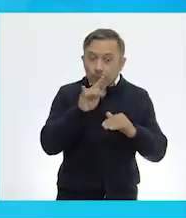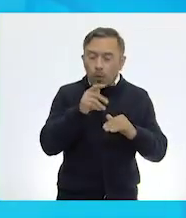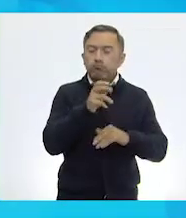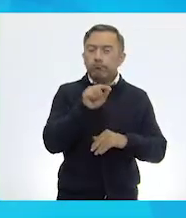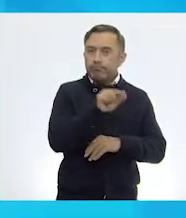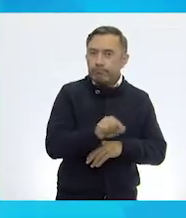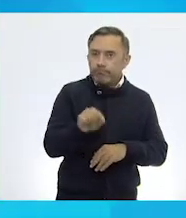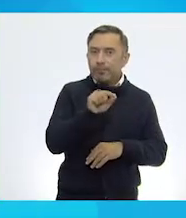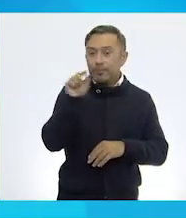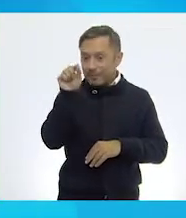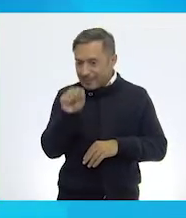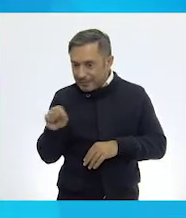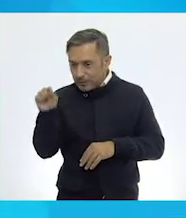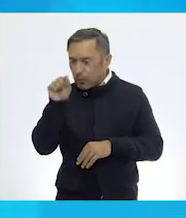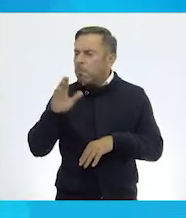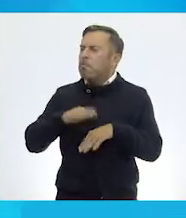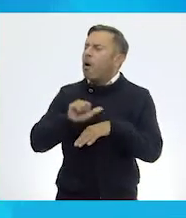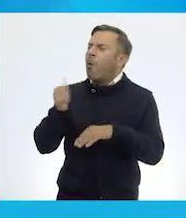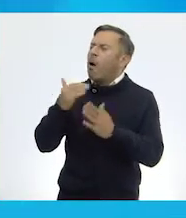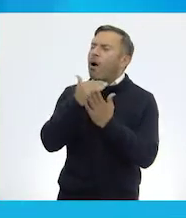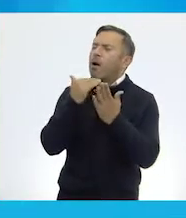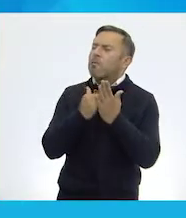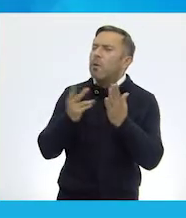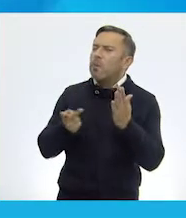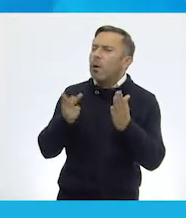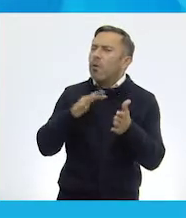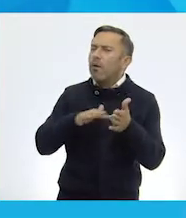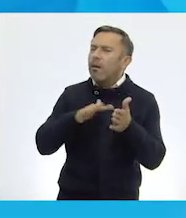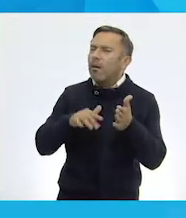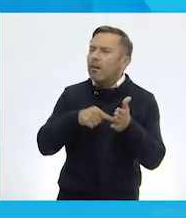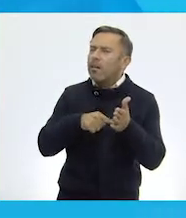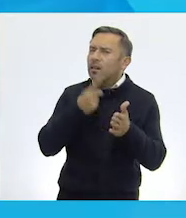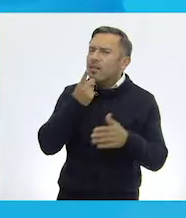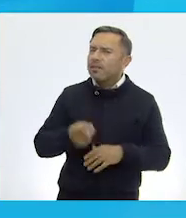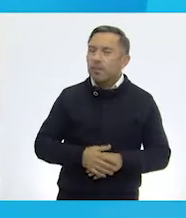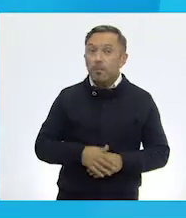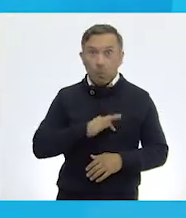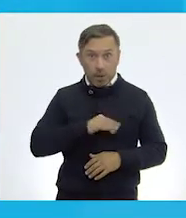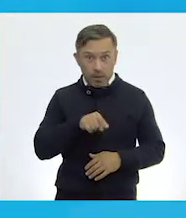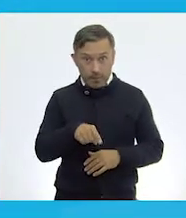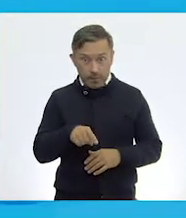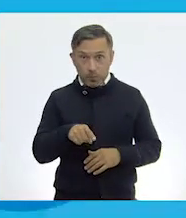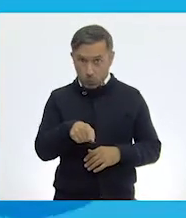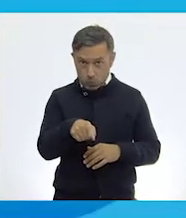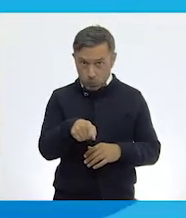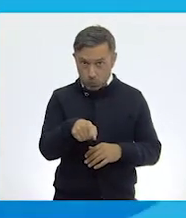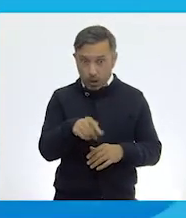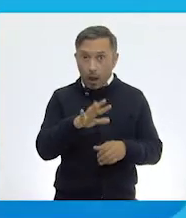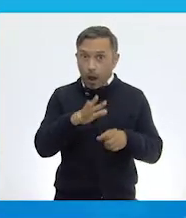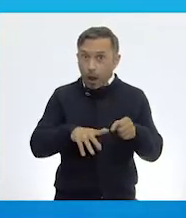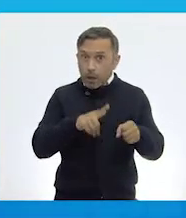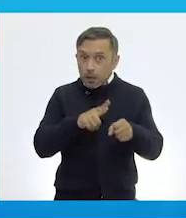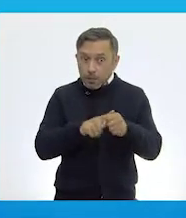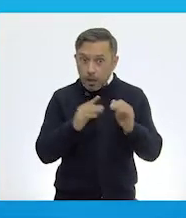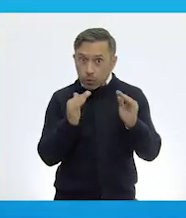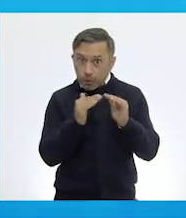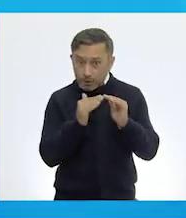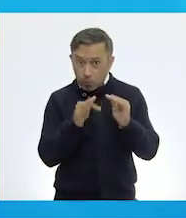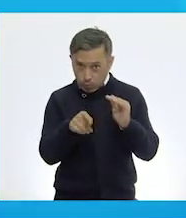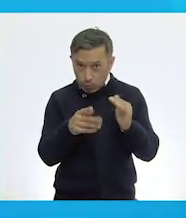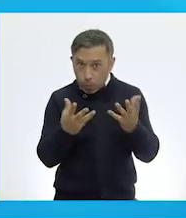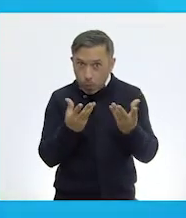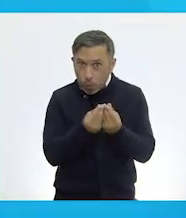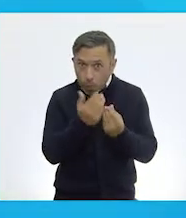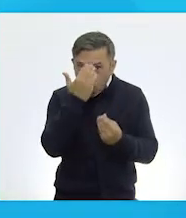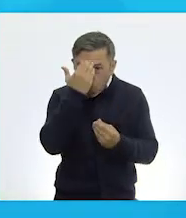Dice... ¿Convives con algunos animales domésticos? ¿Cuáles? Bien. ¿En casa? Piensen.